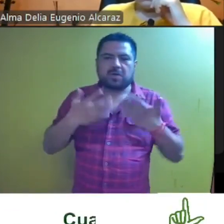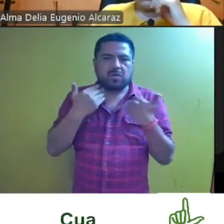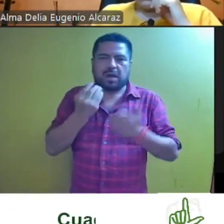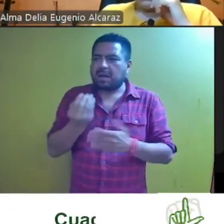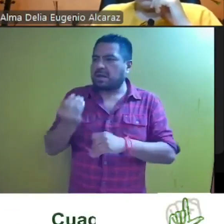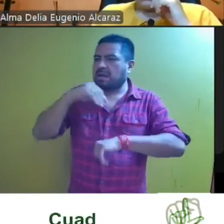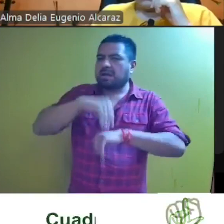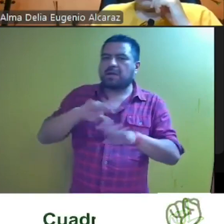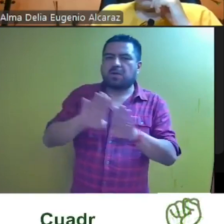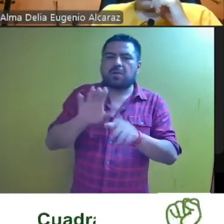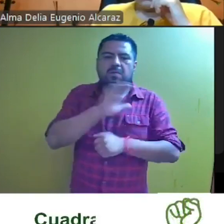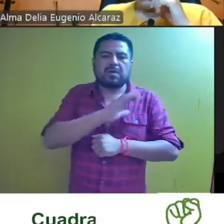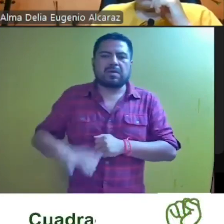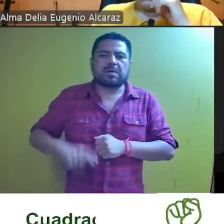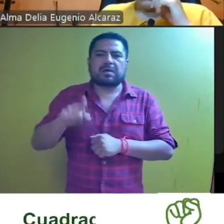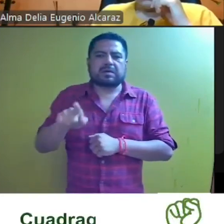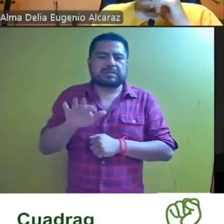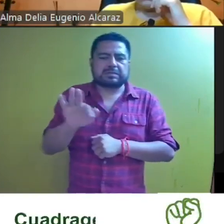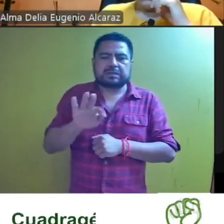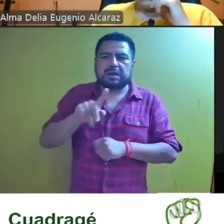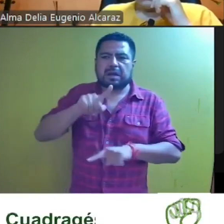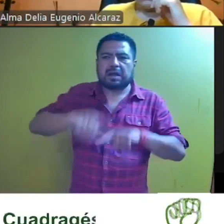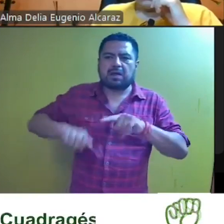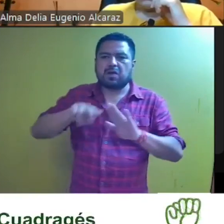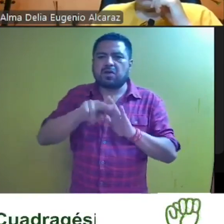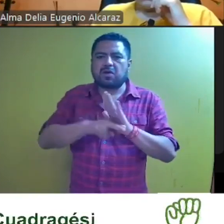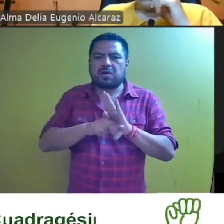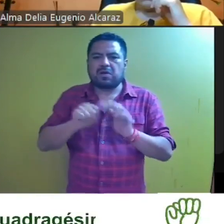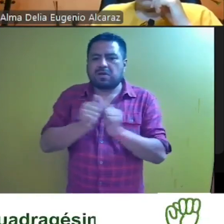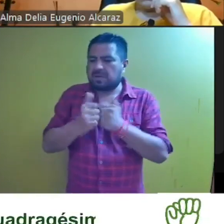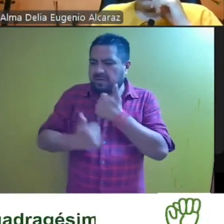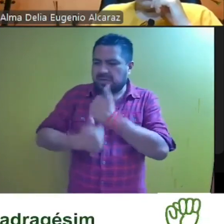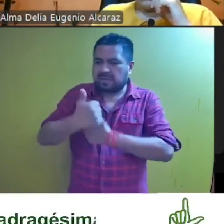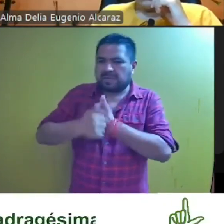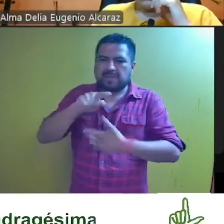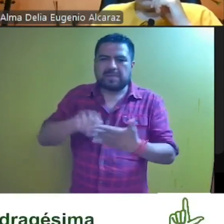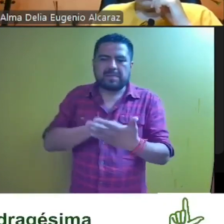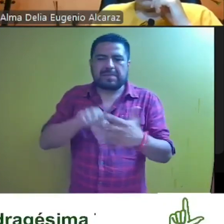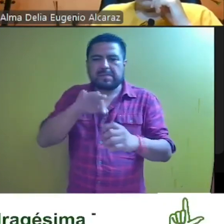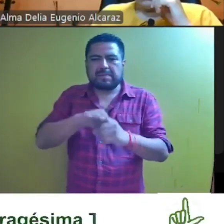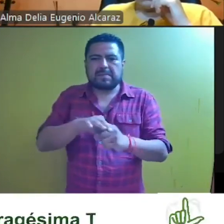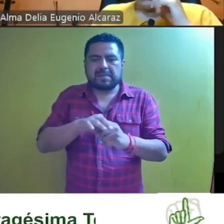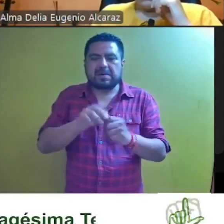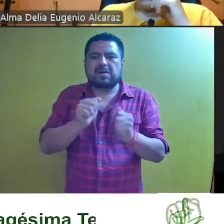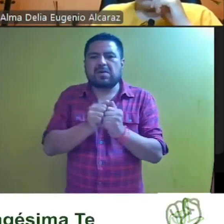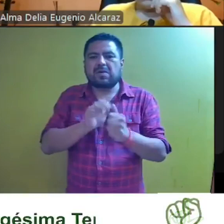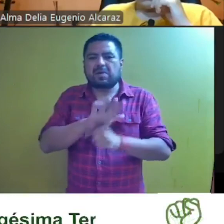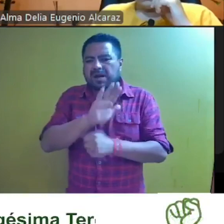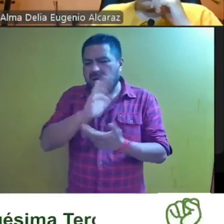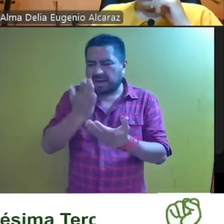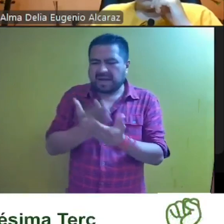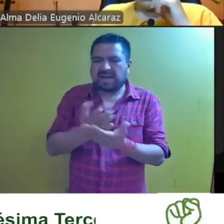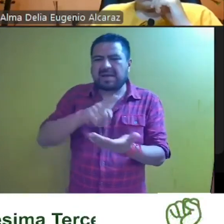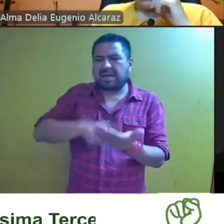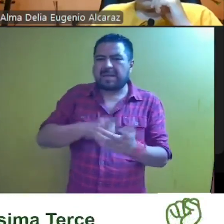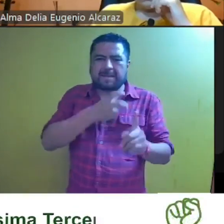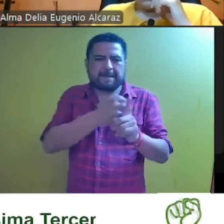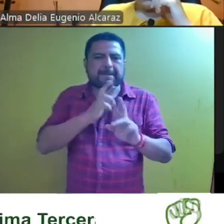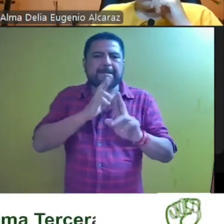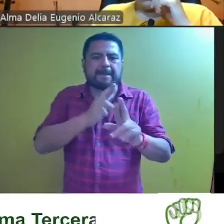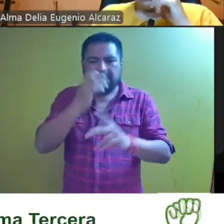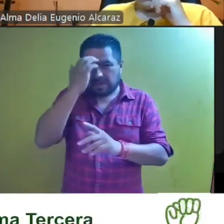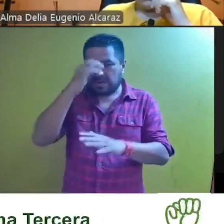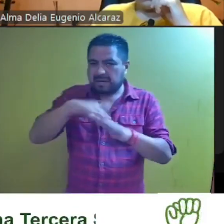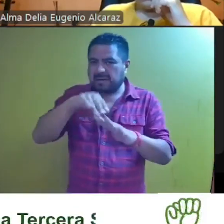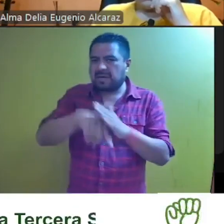registro como candidato y que presuntamente vulneran la normatividad en la contienda electoral. De los autos del expediente que se resuelve, mismos que son del